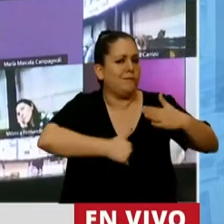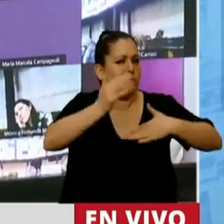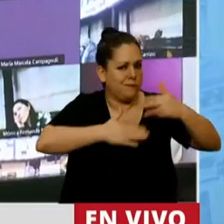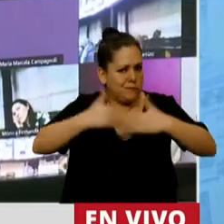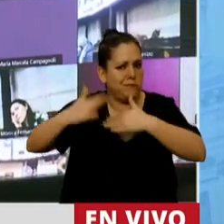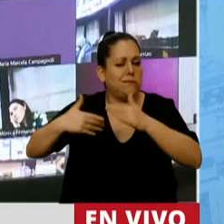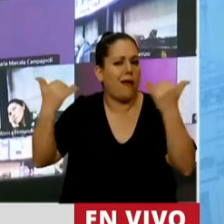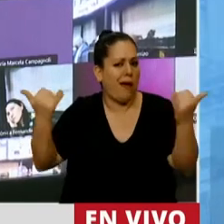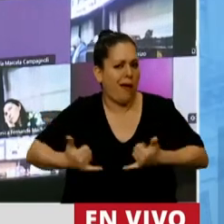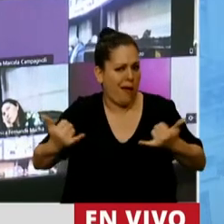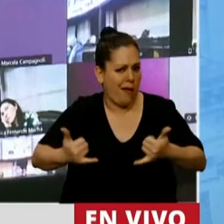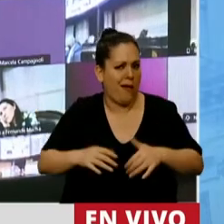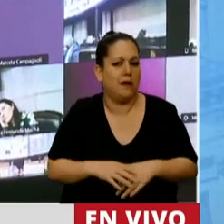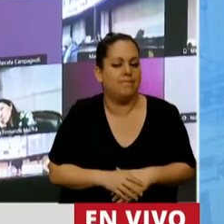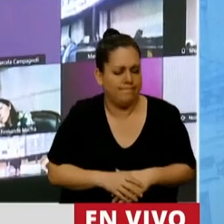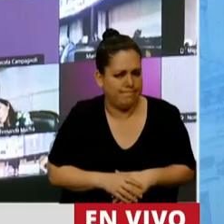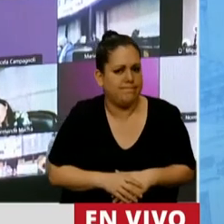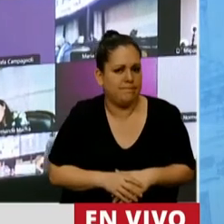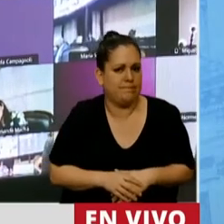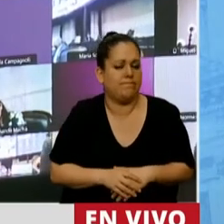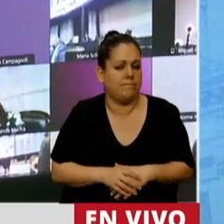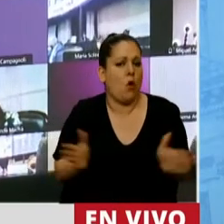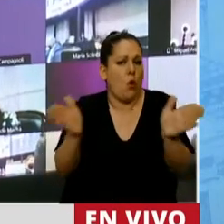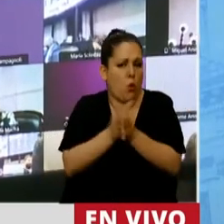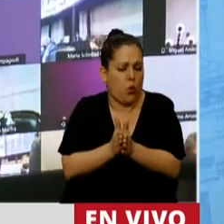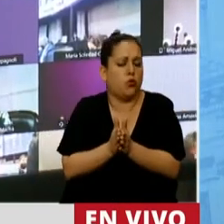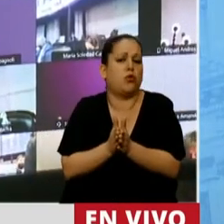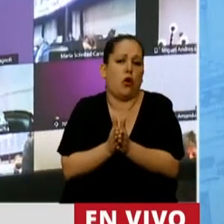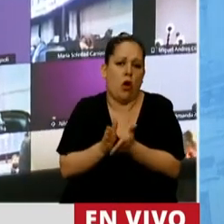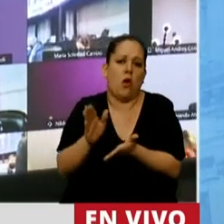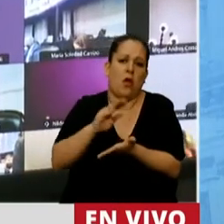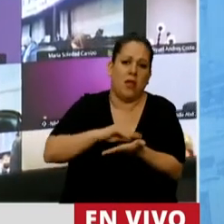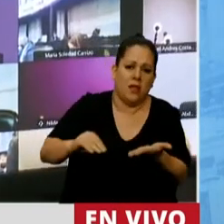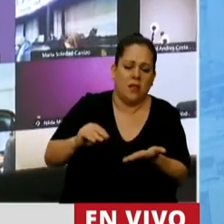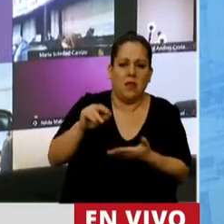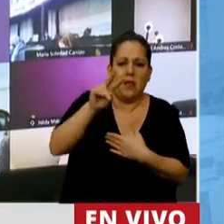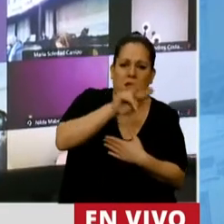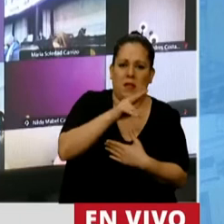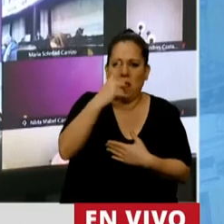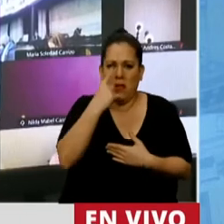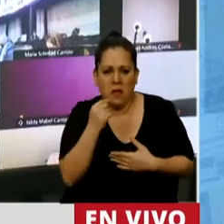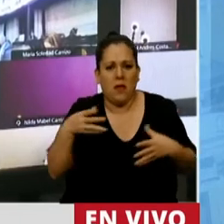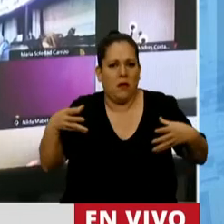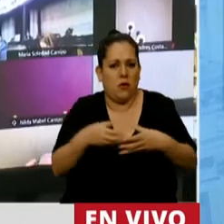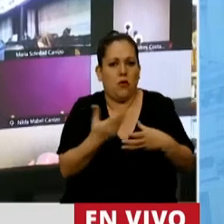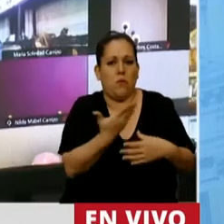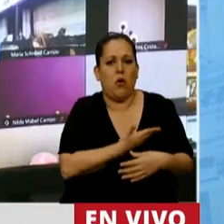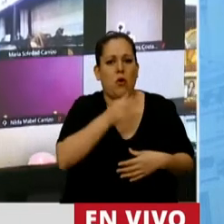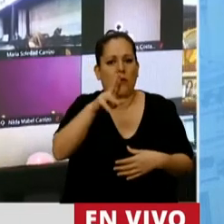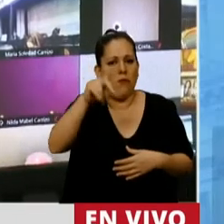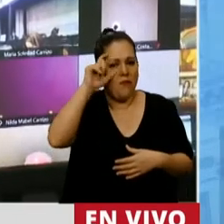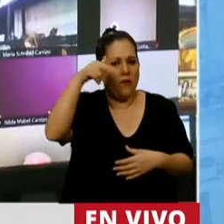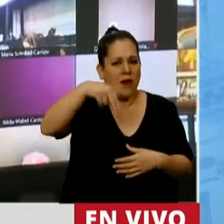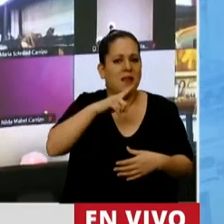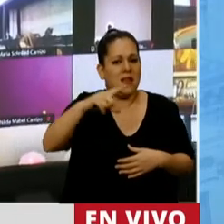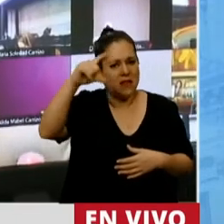justamente en conjunto con legisladores y legisladoras del Frente de Todos, que se